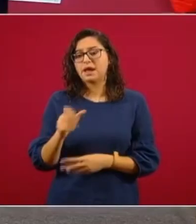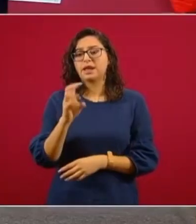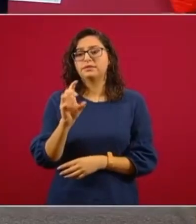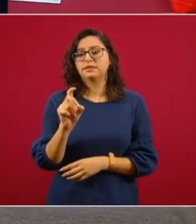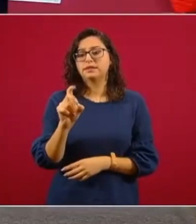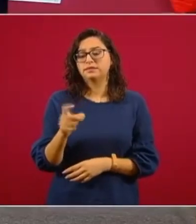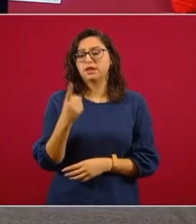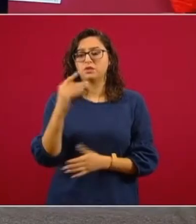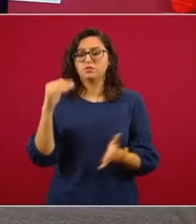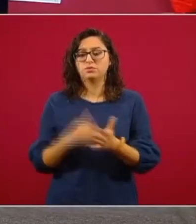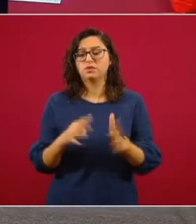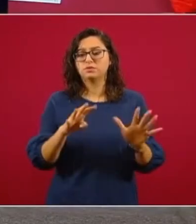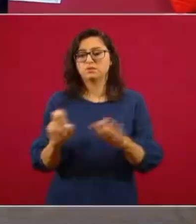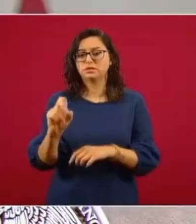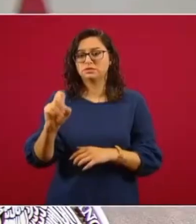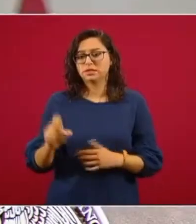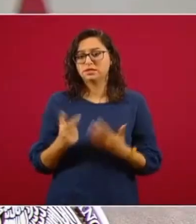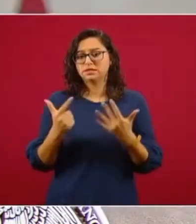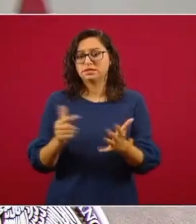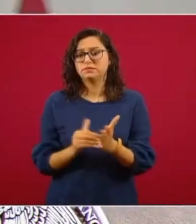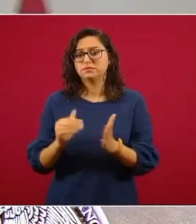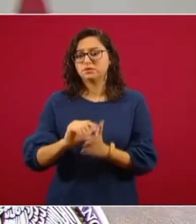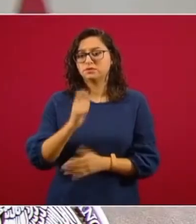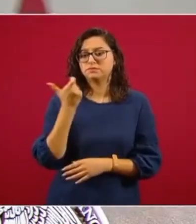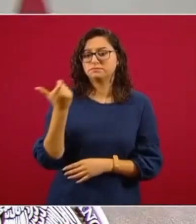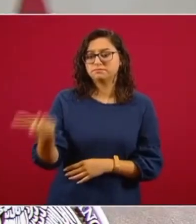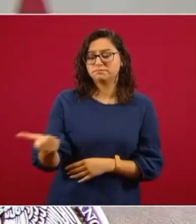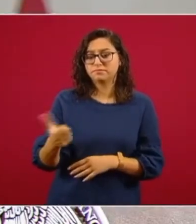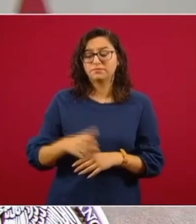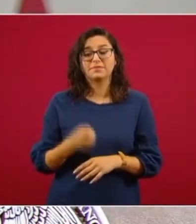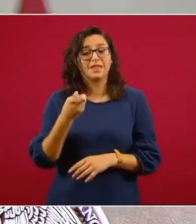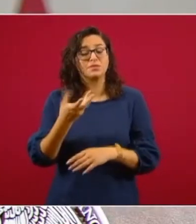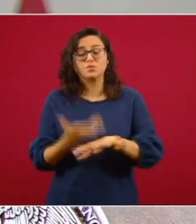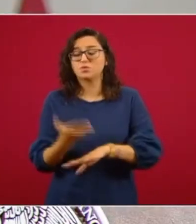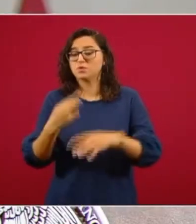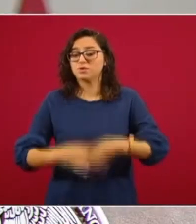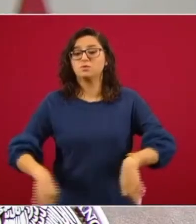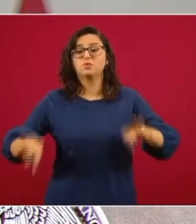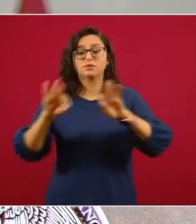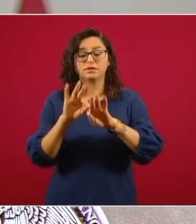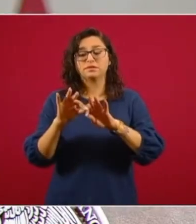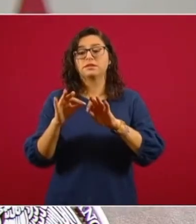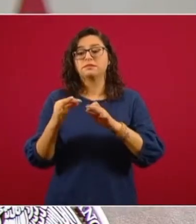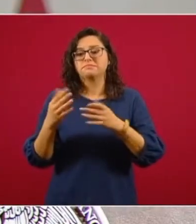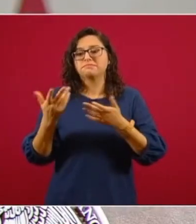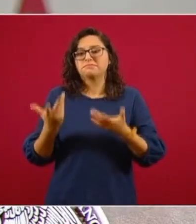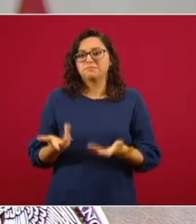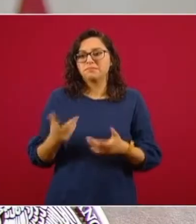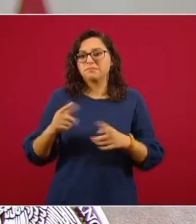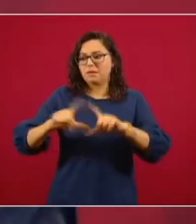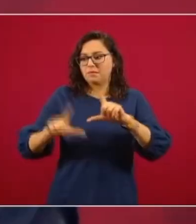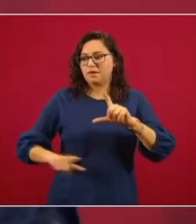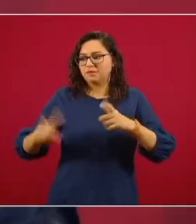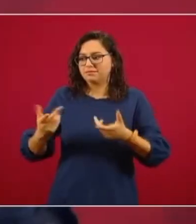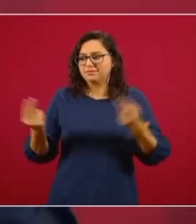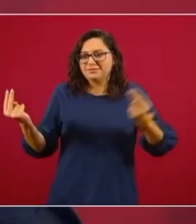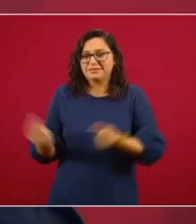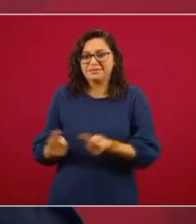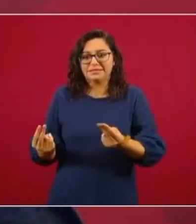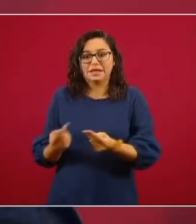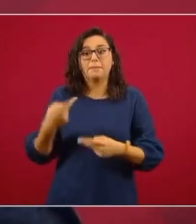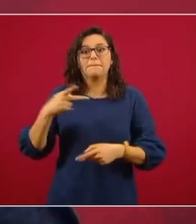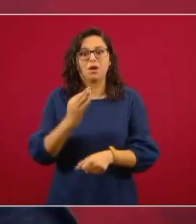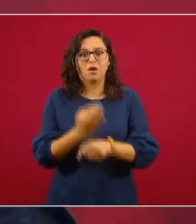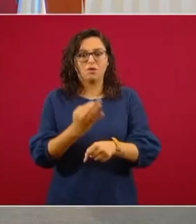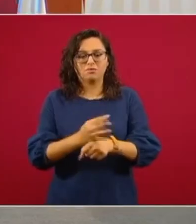El presupuesto de salud tendrá un incremento del 9.2 por ciento y la inversión en infraestructura subirá